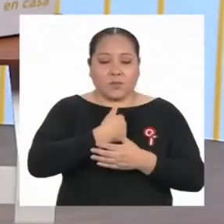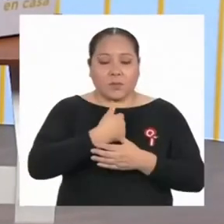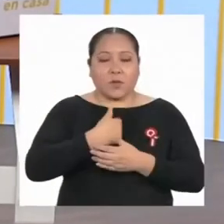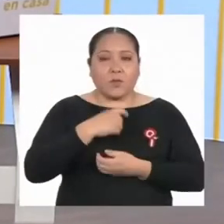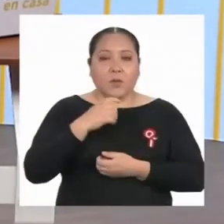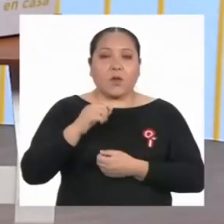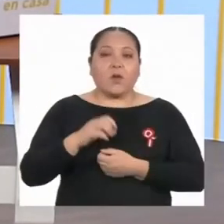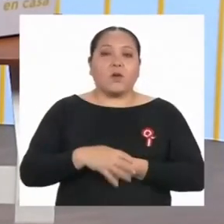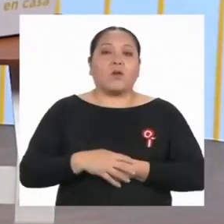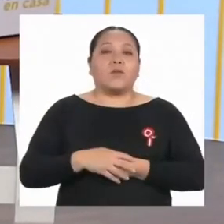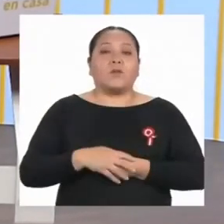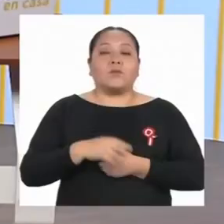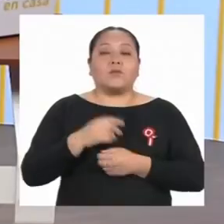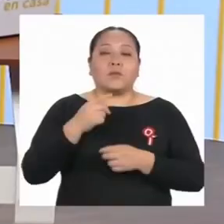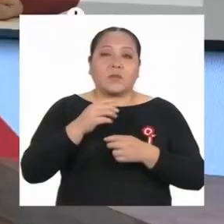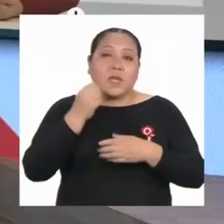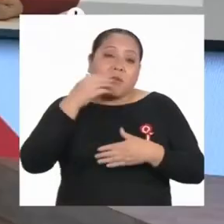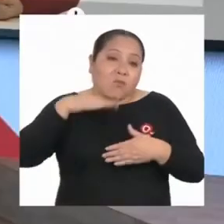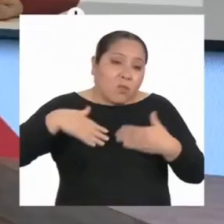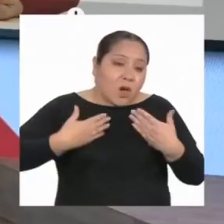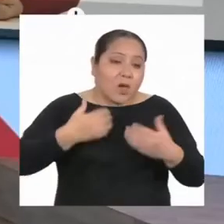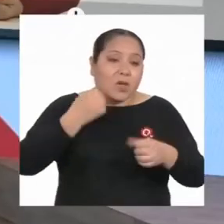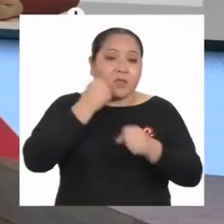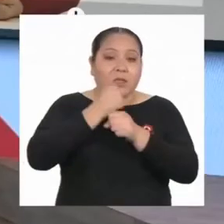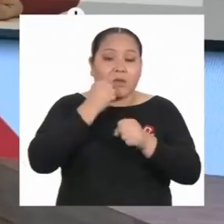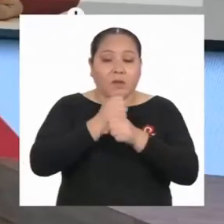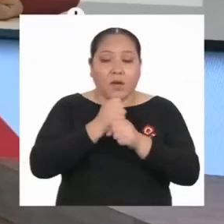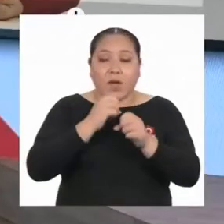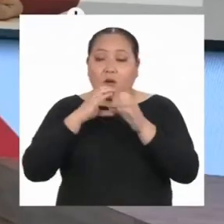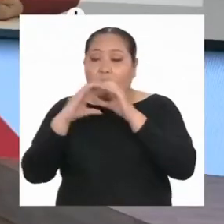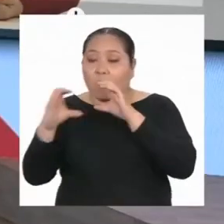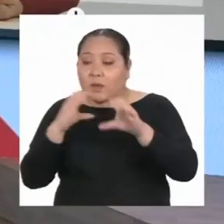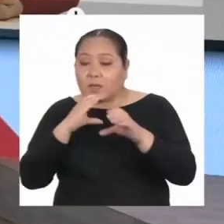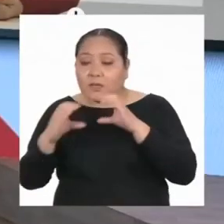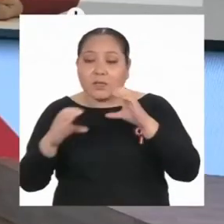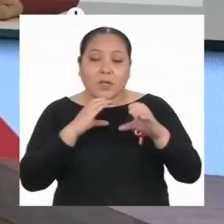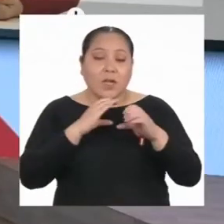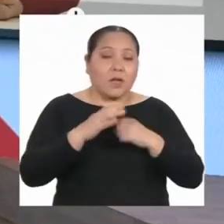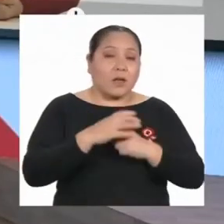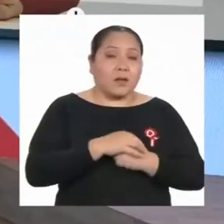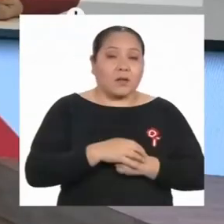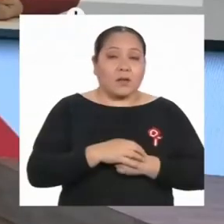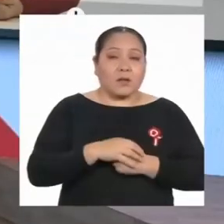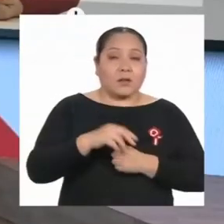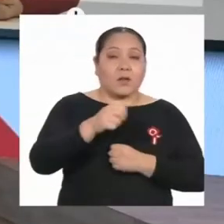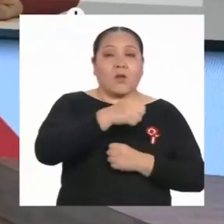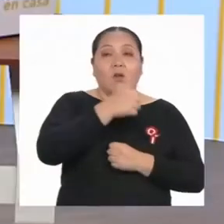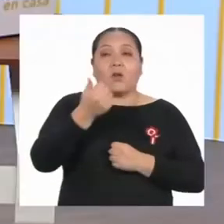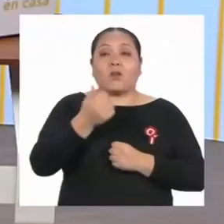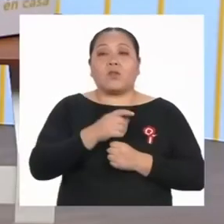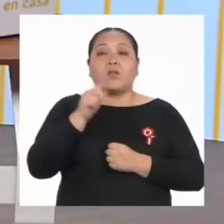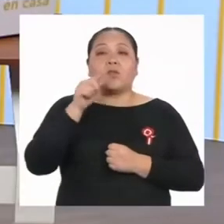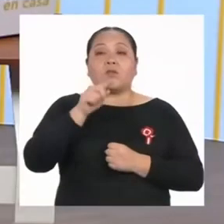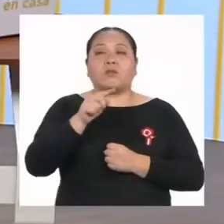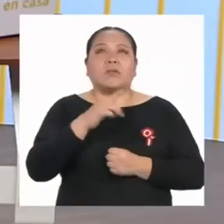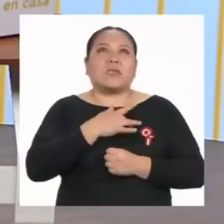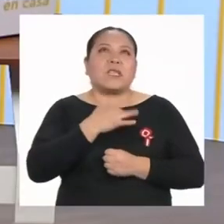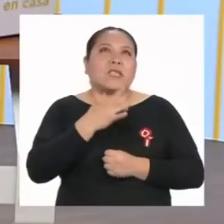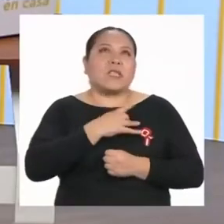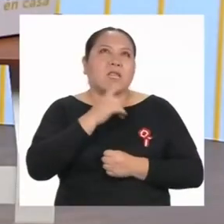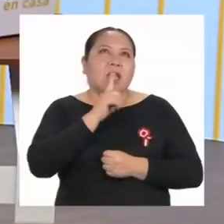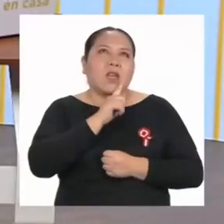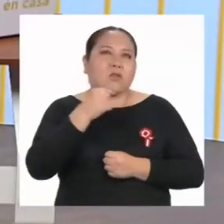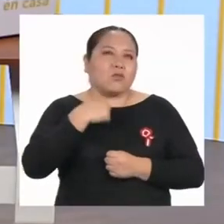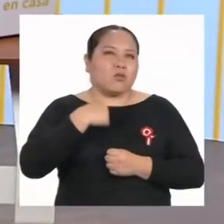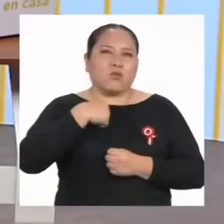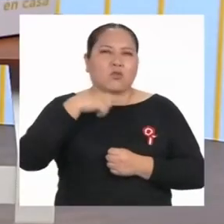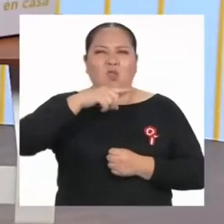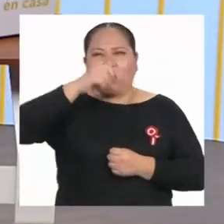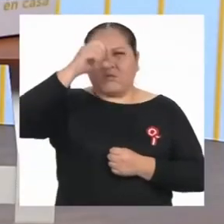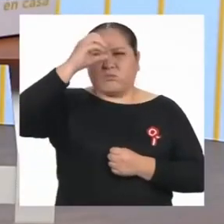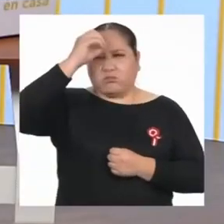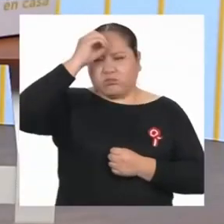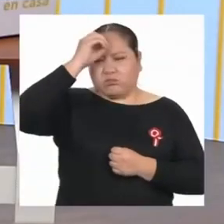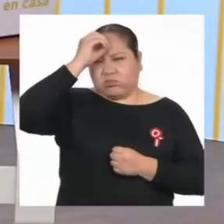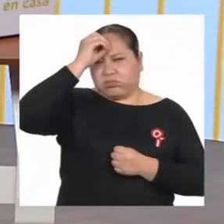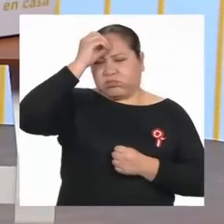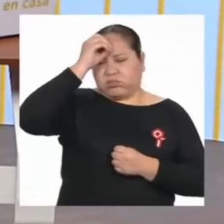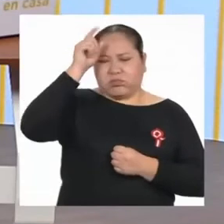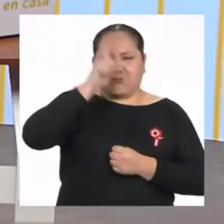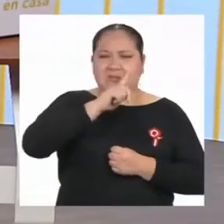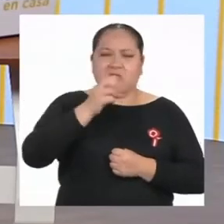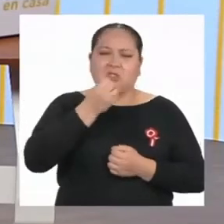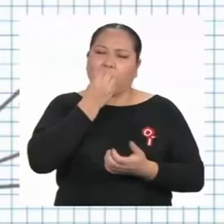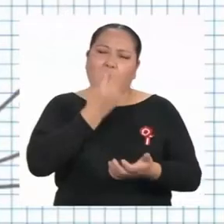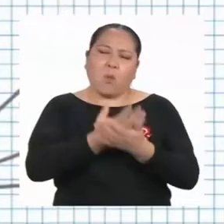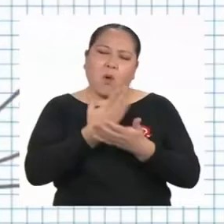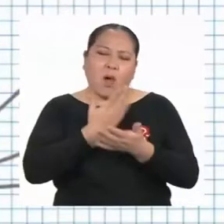trabajar mediante el diálogo, ¿no? Lo otro, lo de sentir que no eres bueno para estudiar. Creo que podría darse